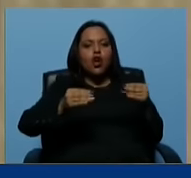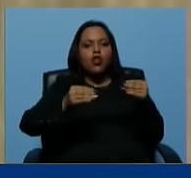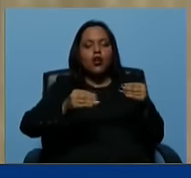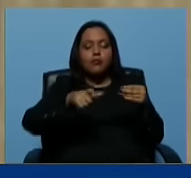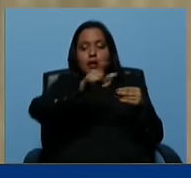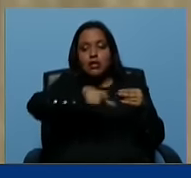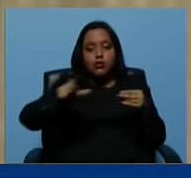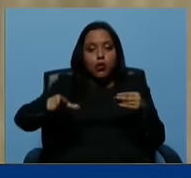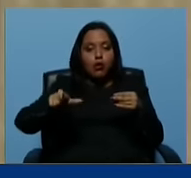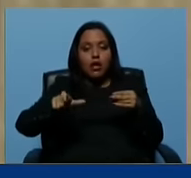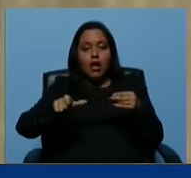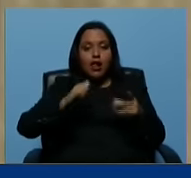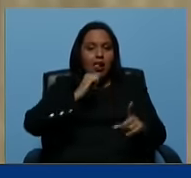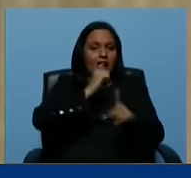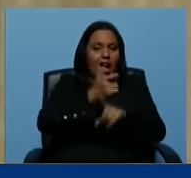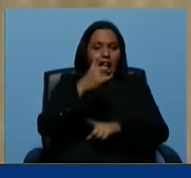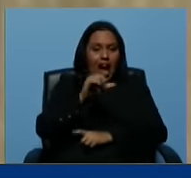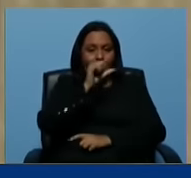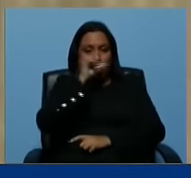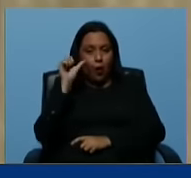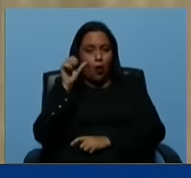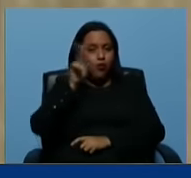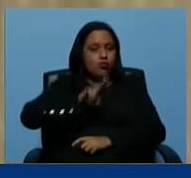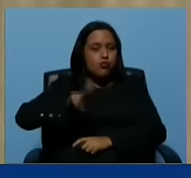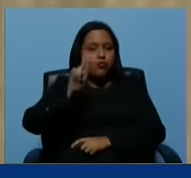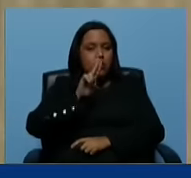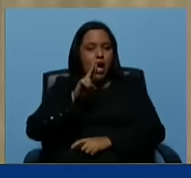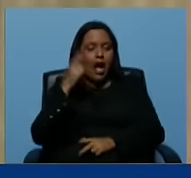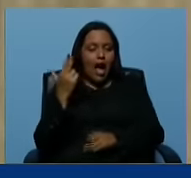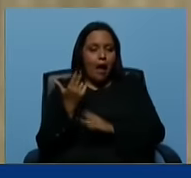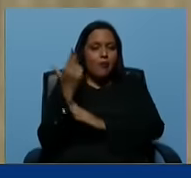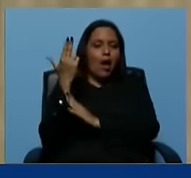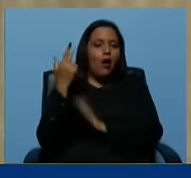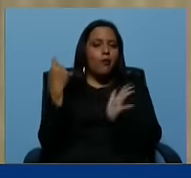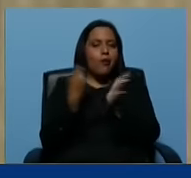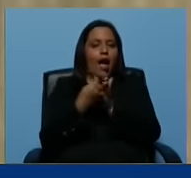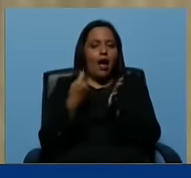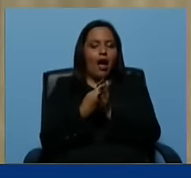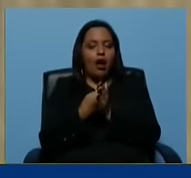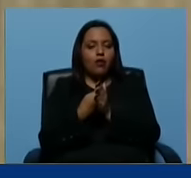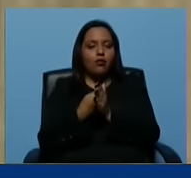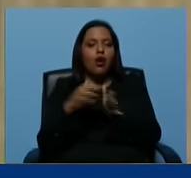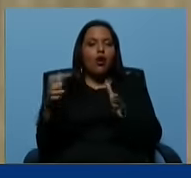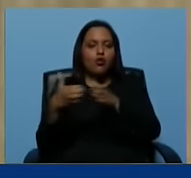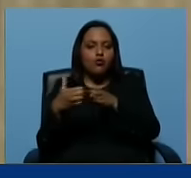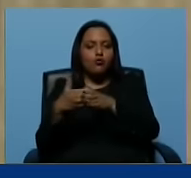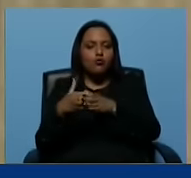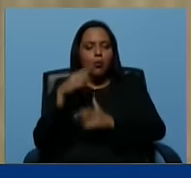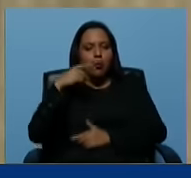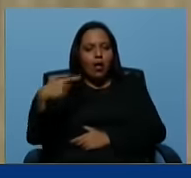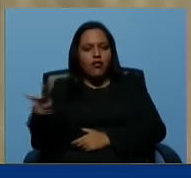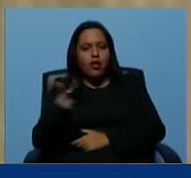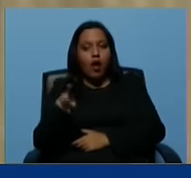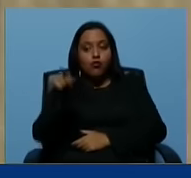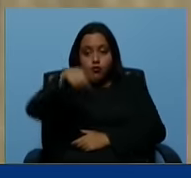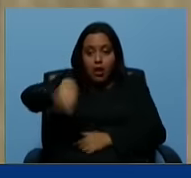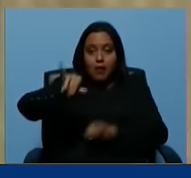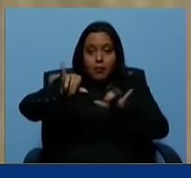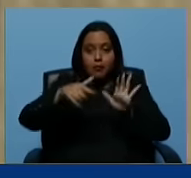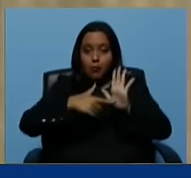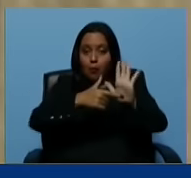criminales drogados, armados y pagados por el fascismo venezolano la aportaron ustedes TikTok.